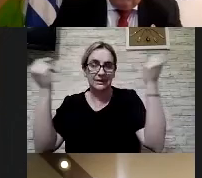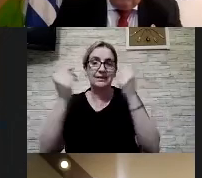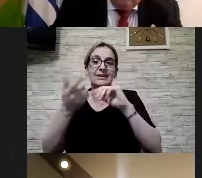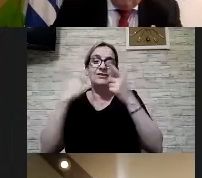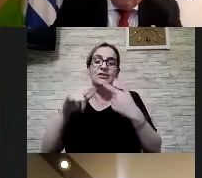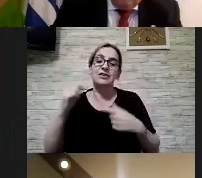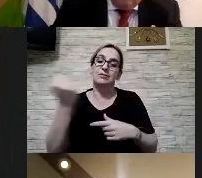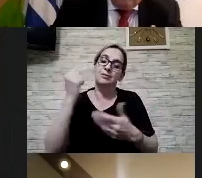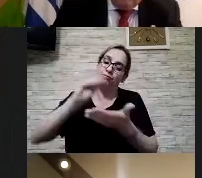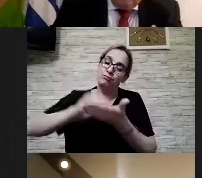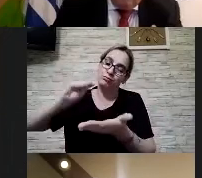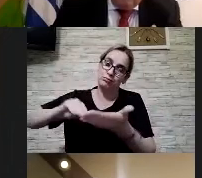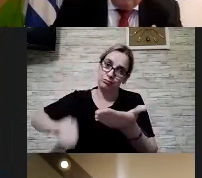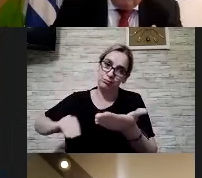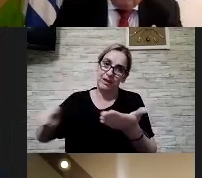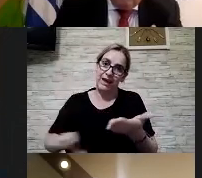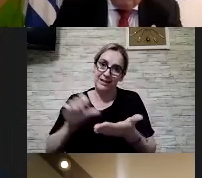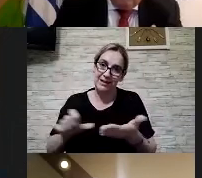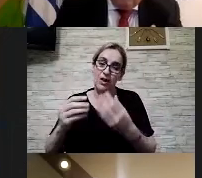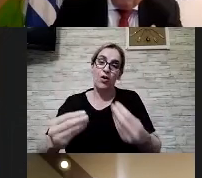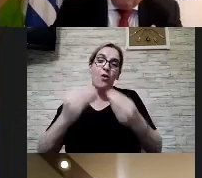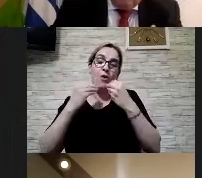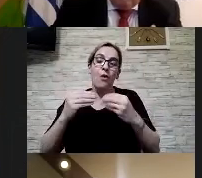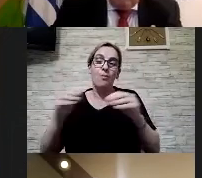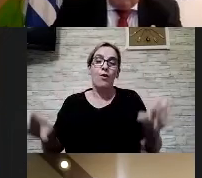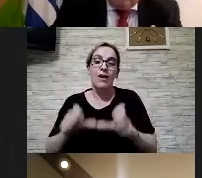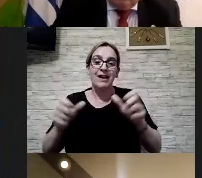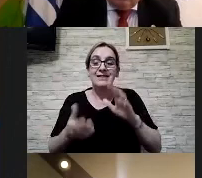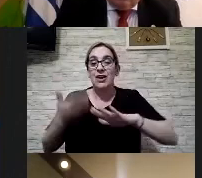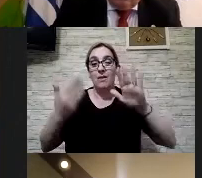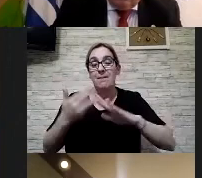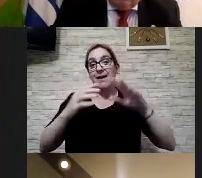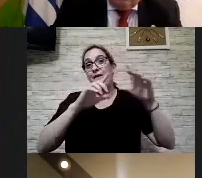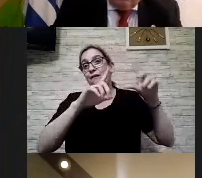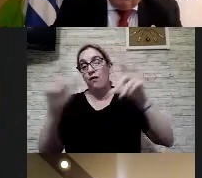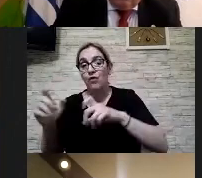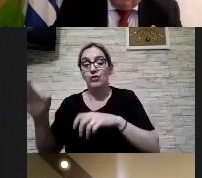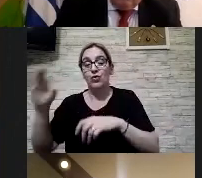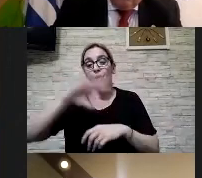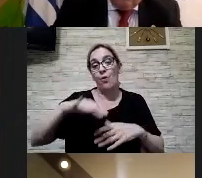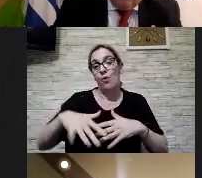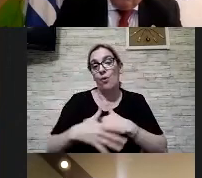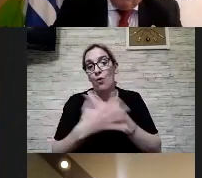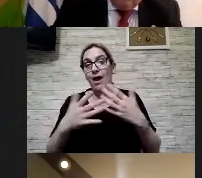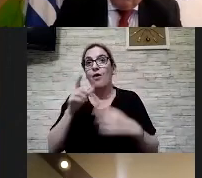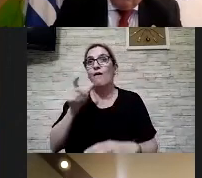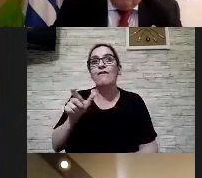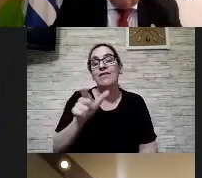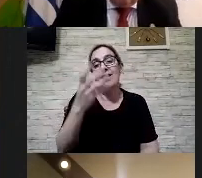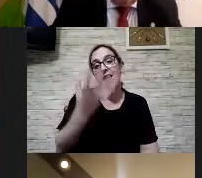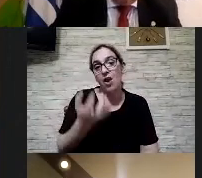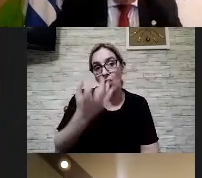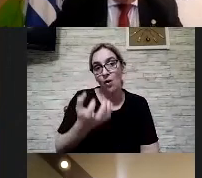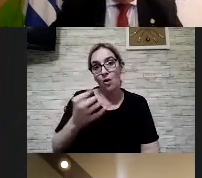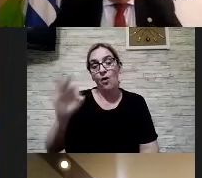registro de inscritos pueden ser registros gráficos de fotos también de videos registro bueno